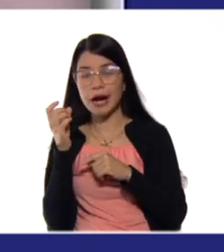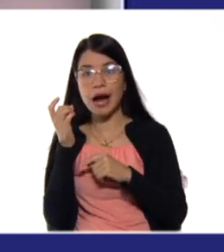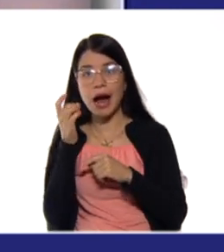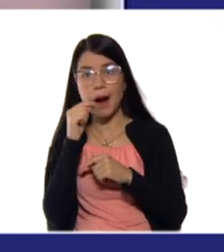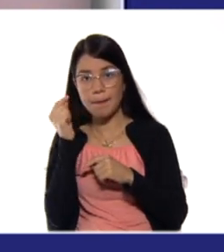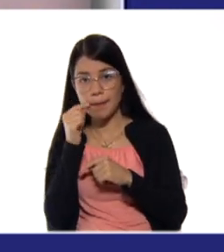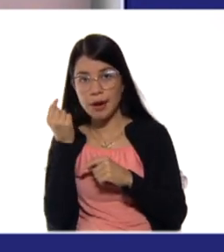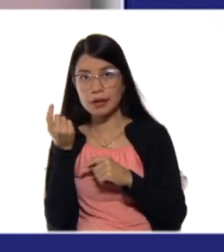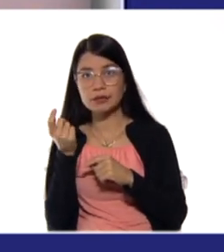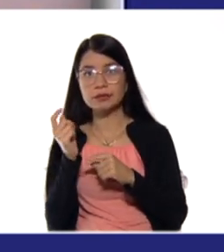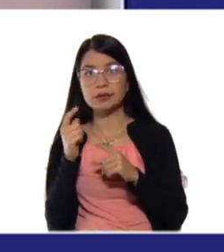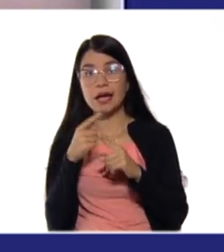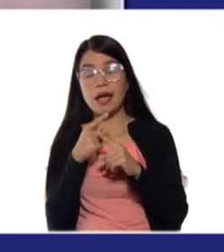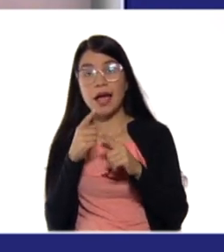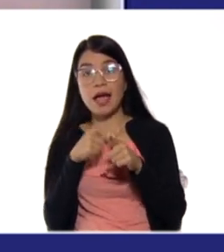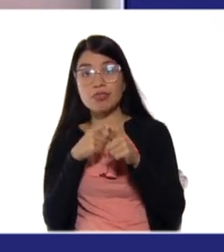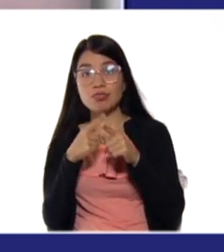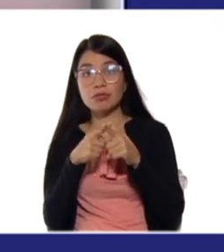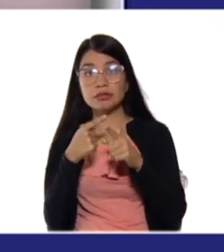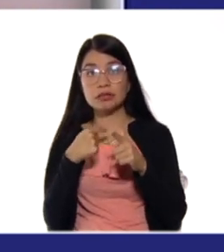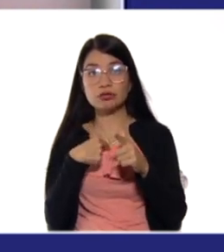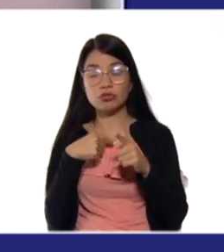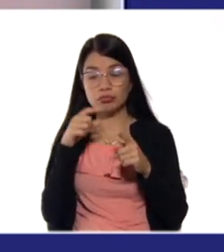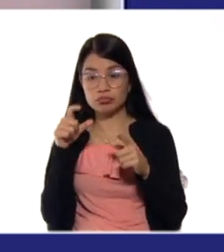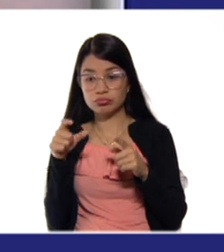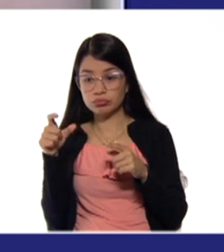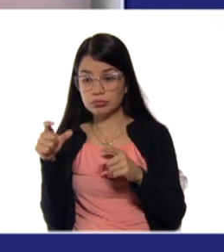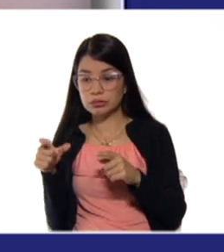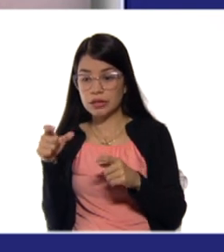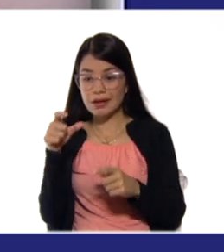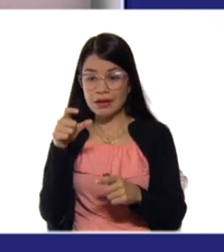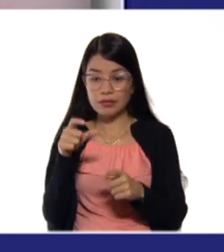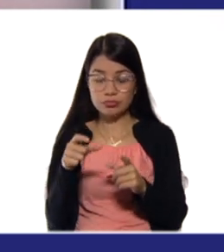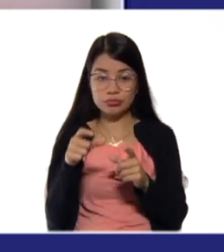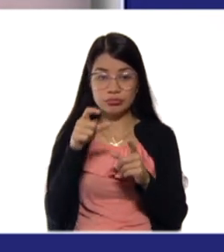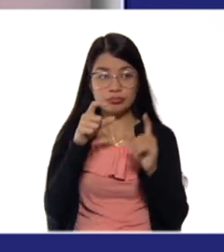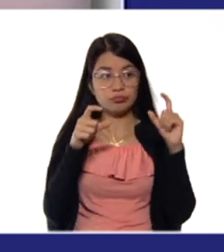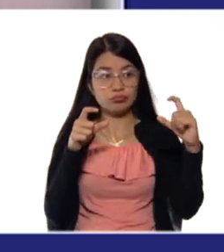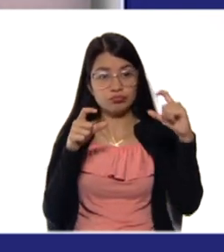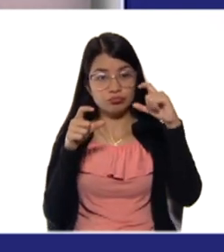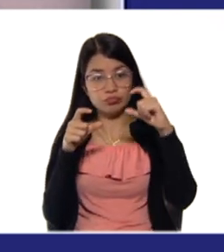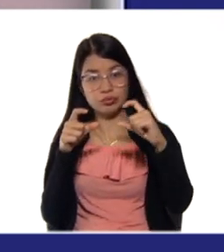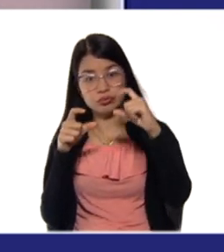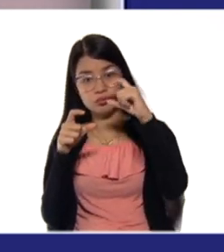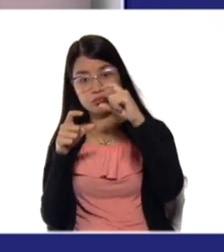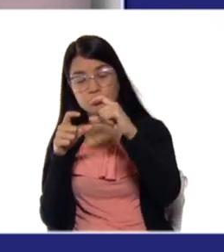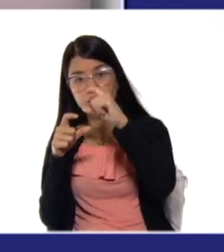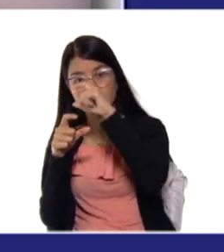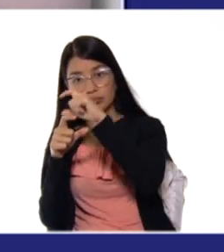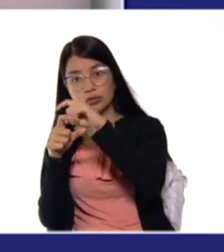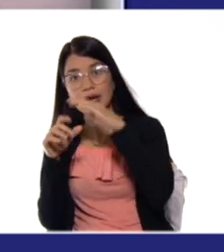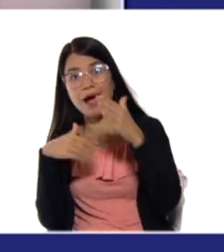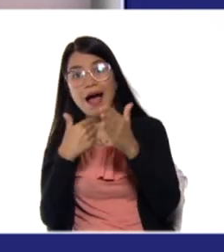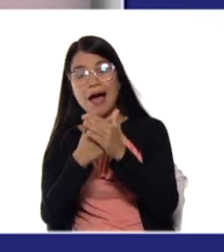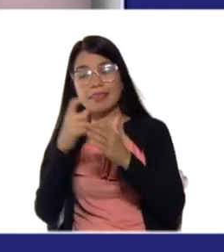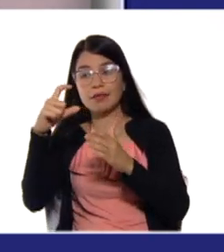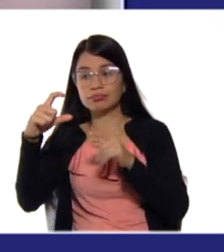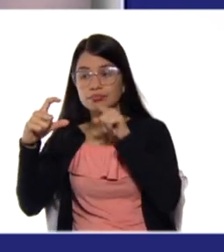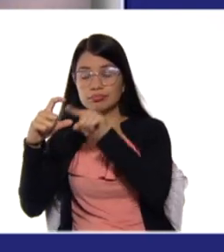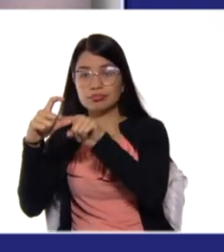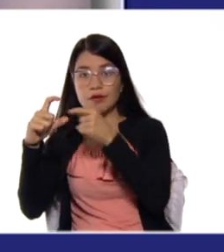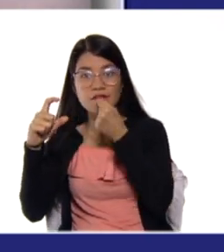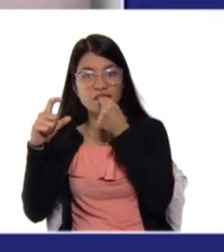Entonces recorro hasta la casilla verde. Muy bien. Y